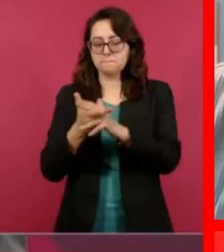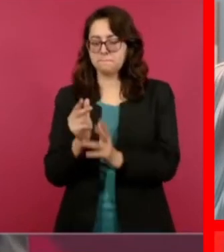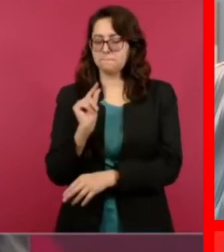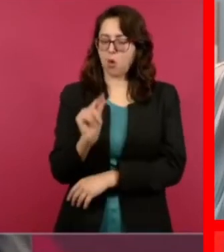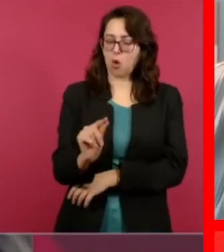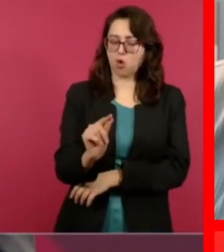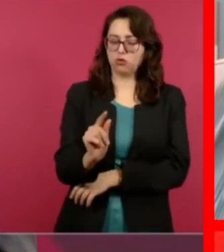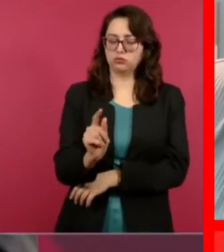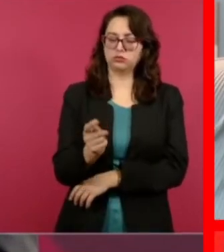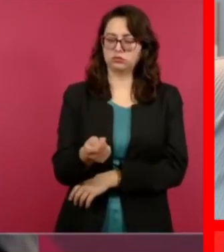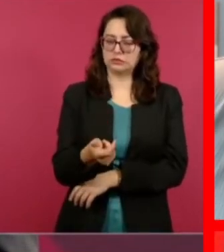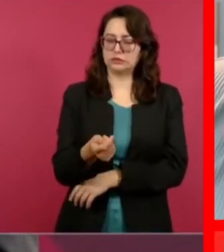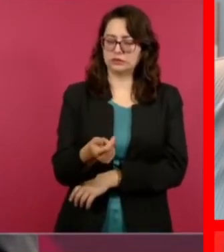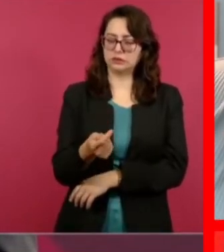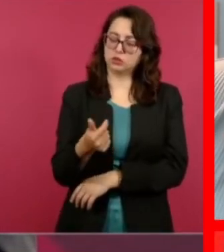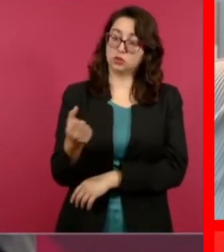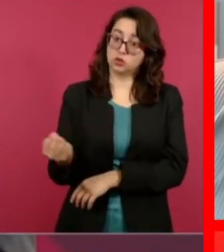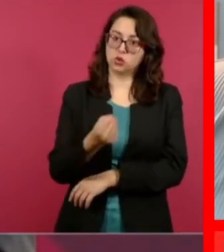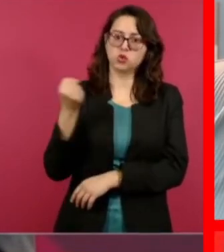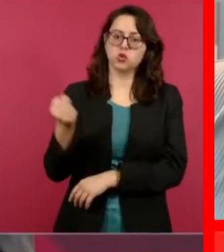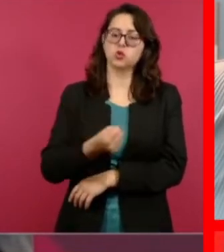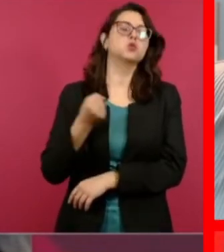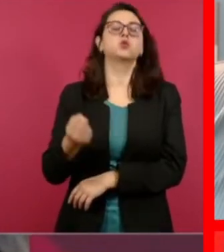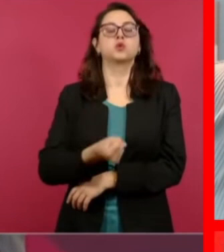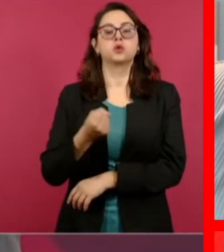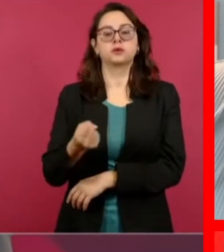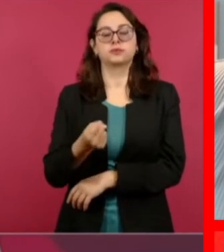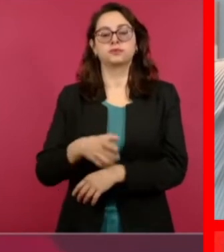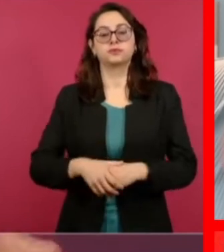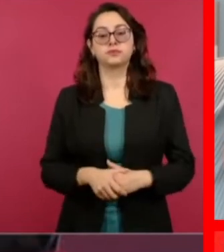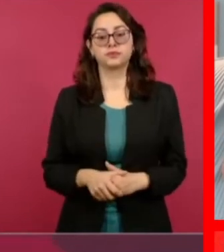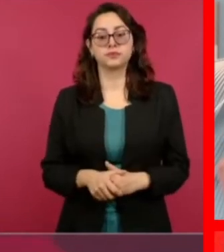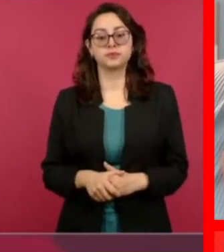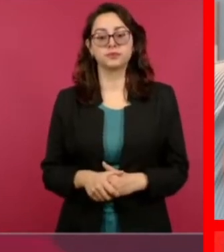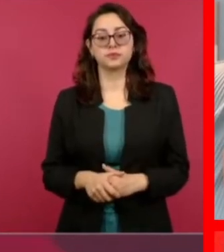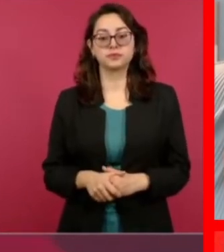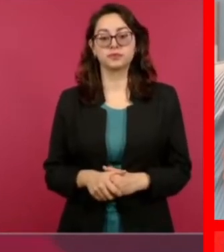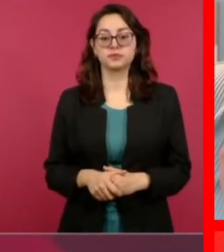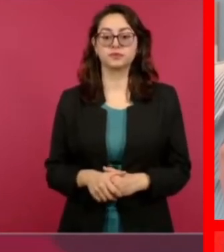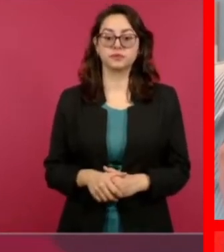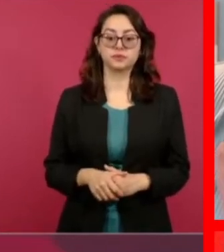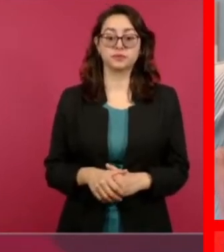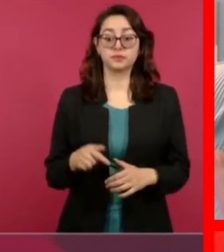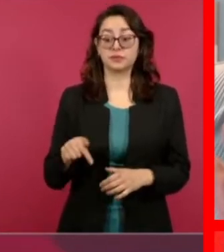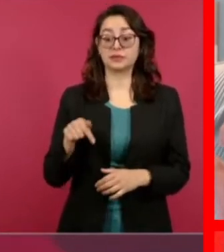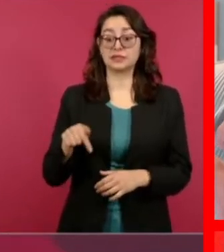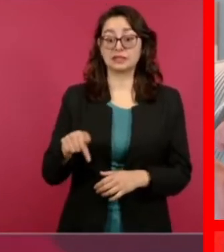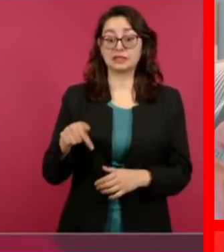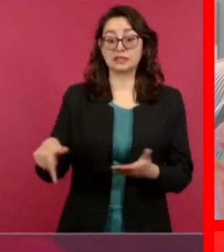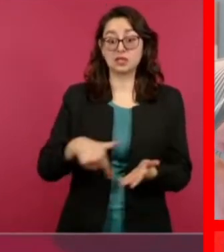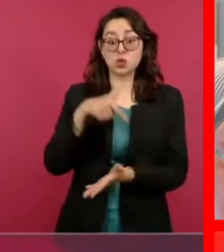en Chiapas en general y es ahí donde